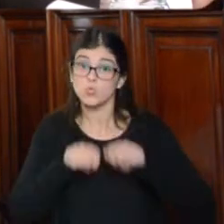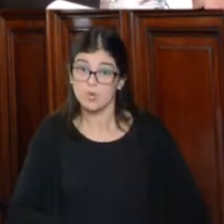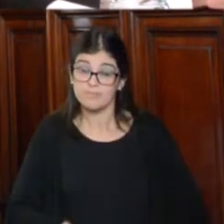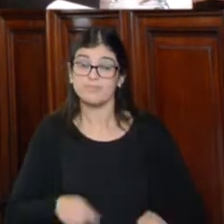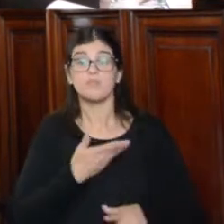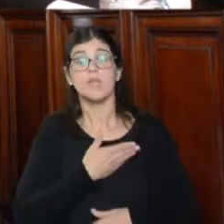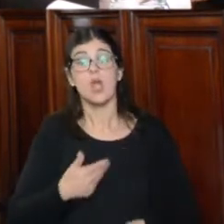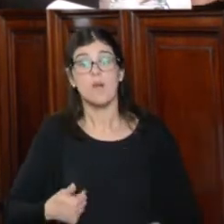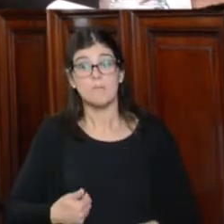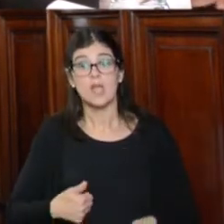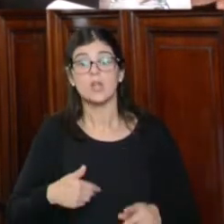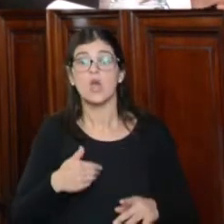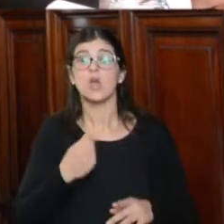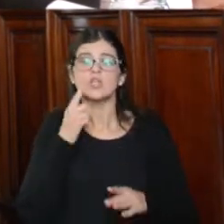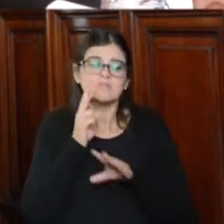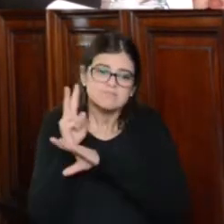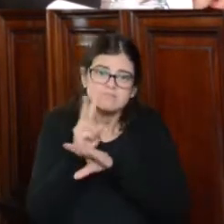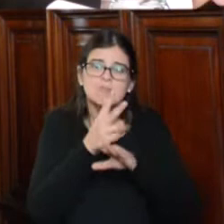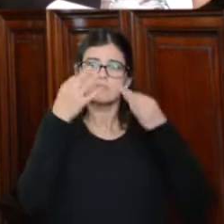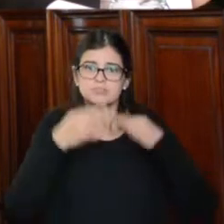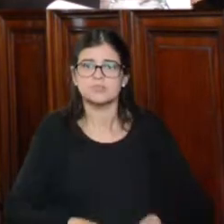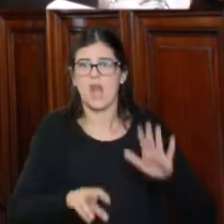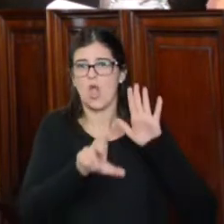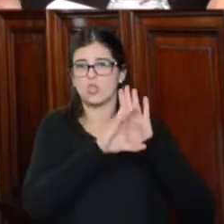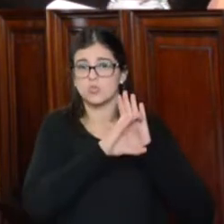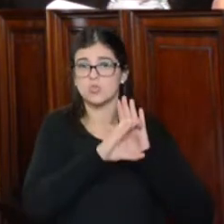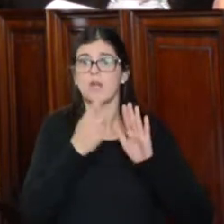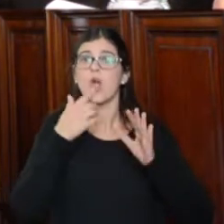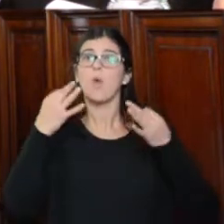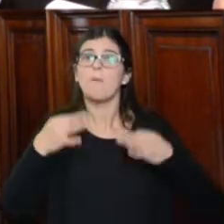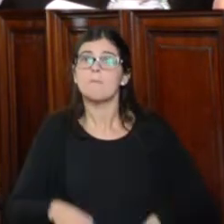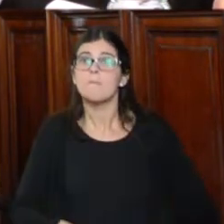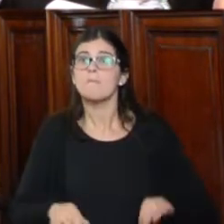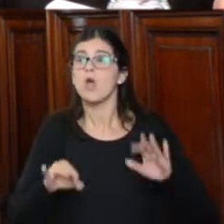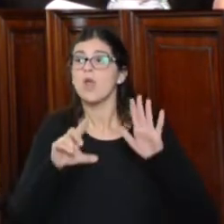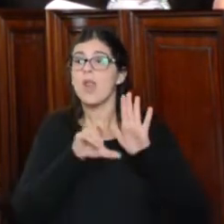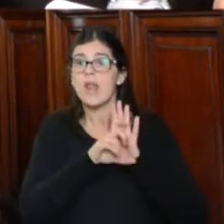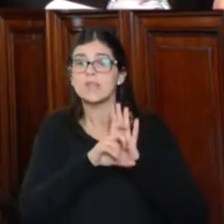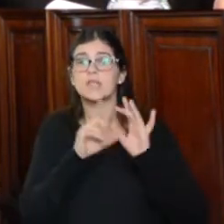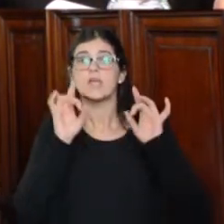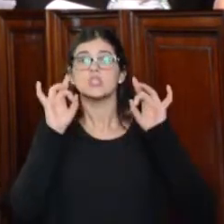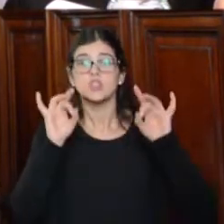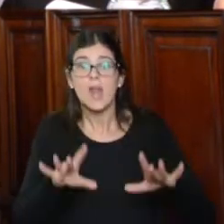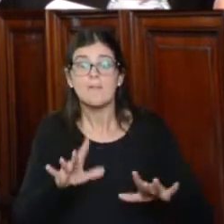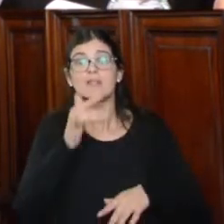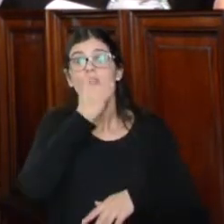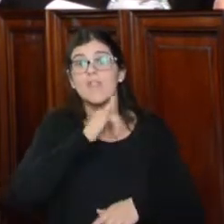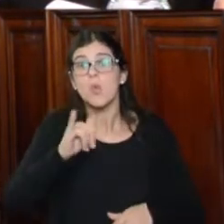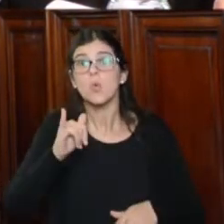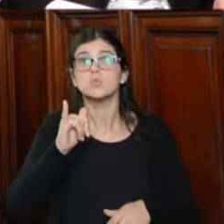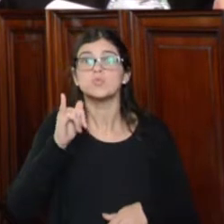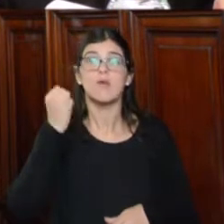el gobierno es un guardián de la Constitución, fiel cumplidor de las leyes y sólo denuncia delitos